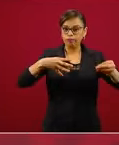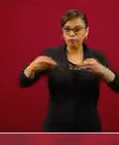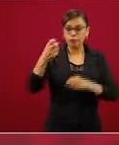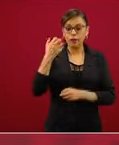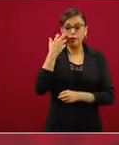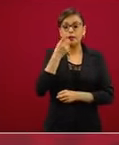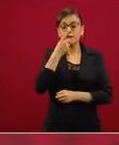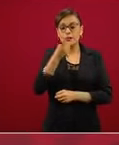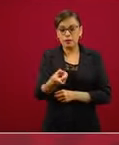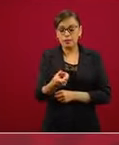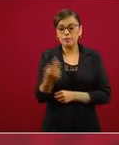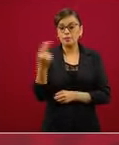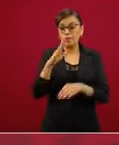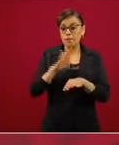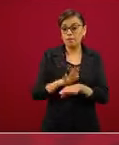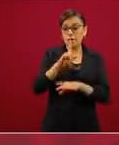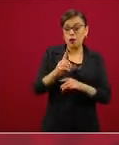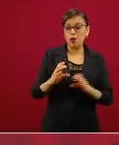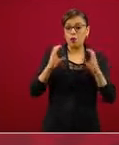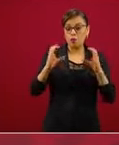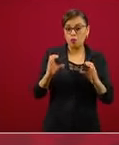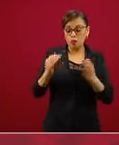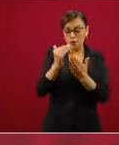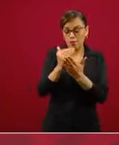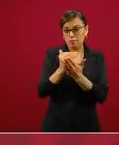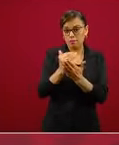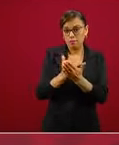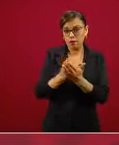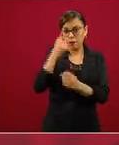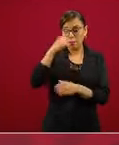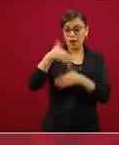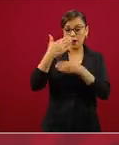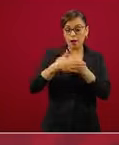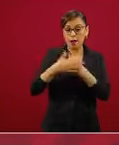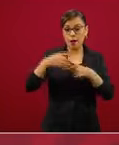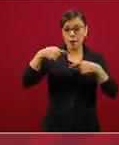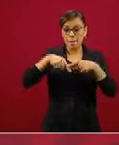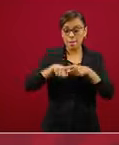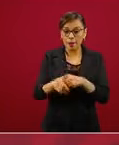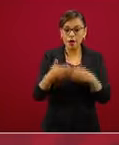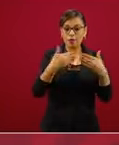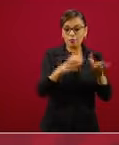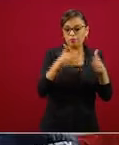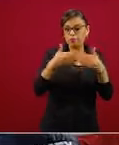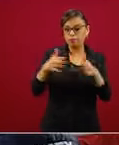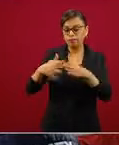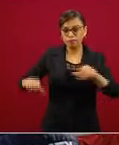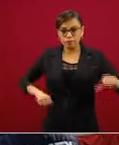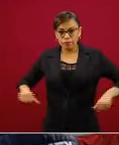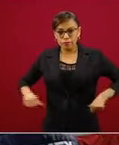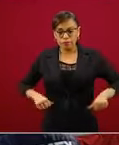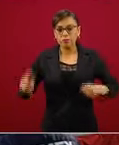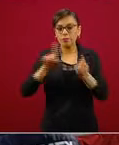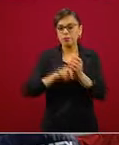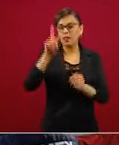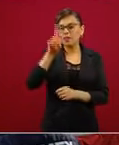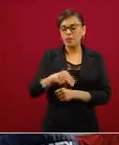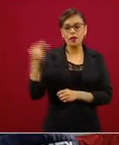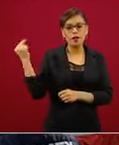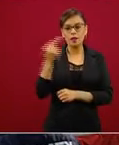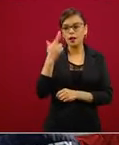reactivación económica y este regreso a la normalidad sean muy responsables, sean las medidas